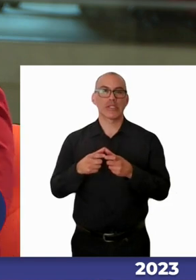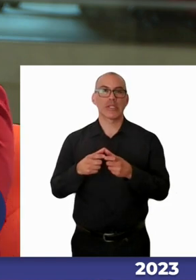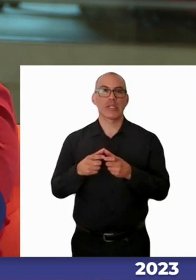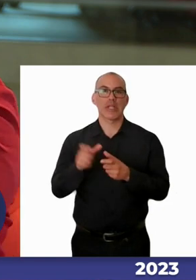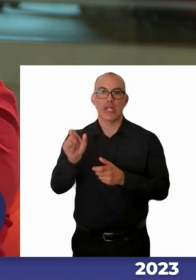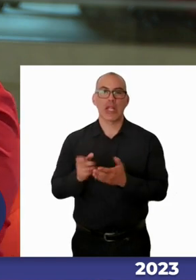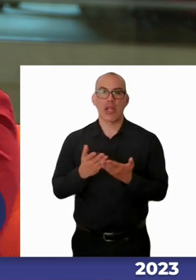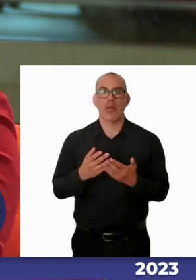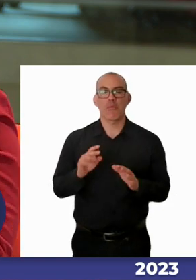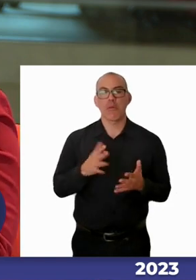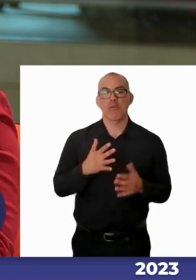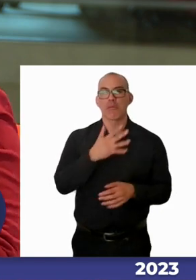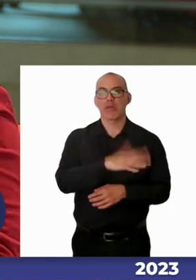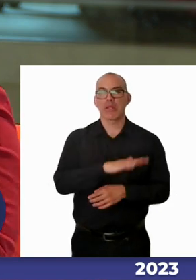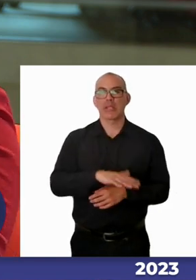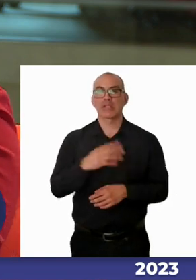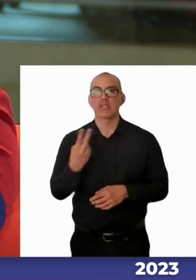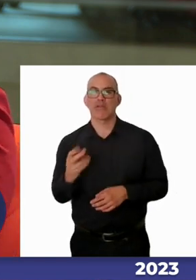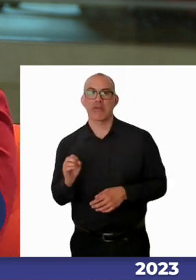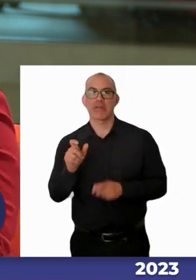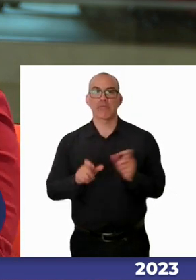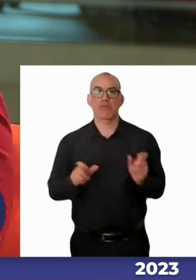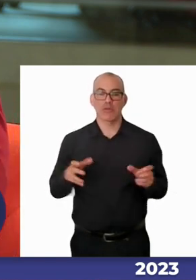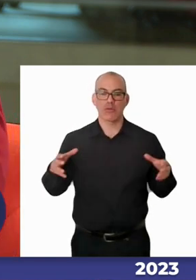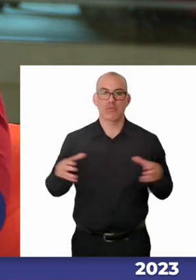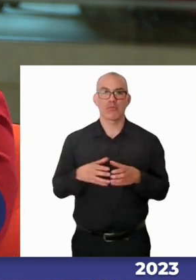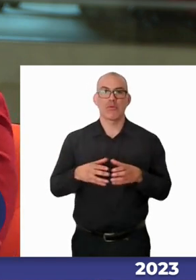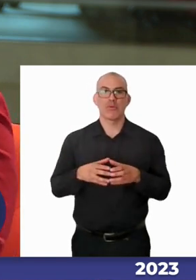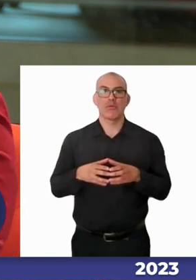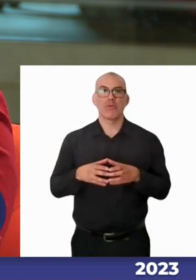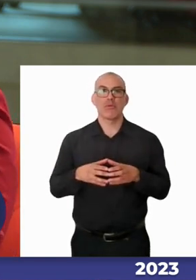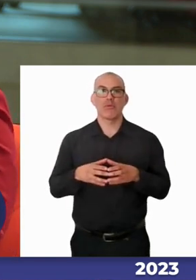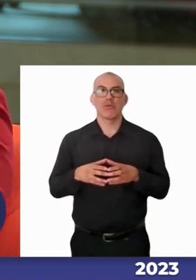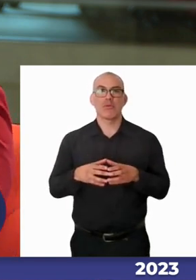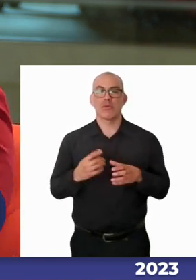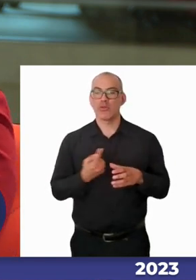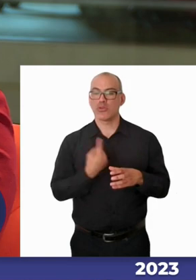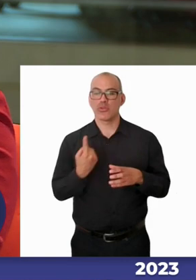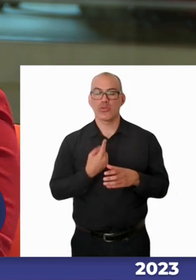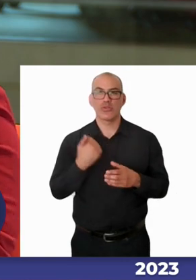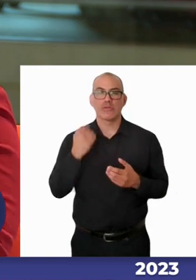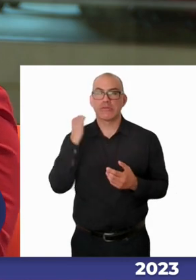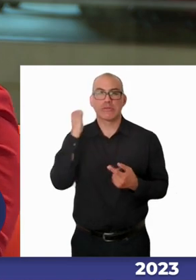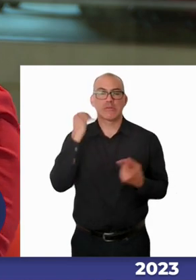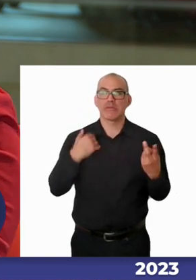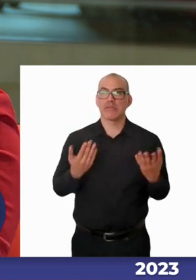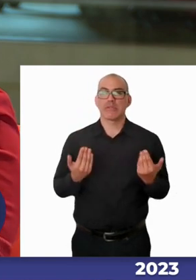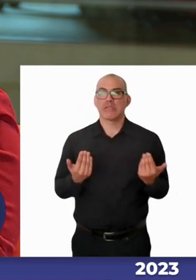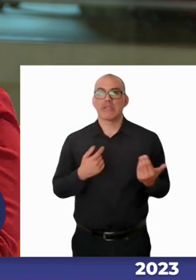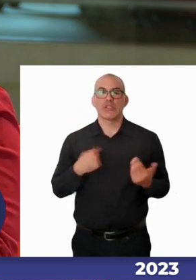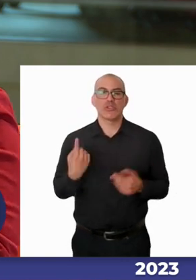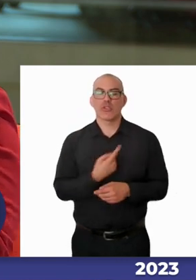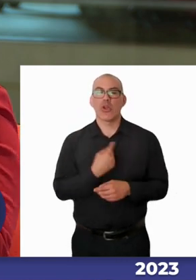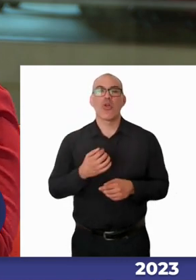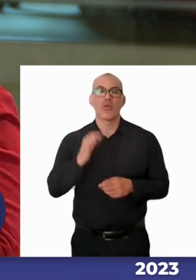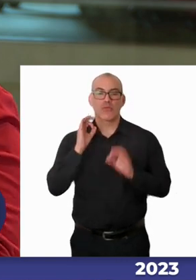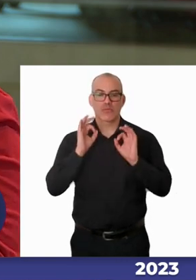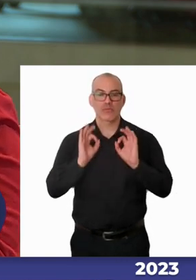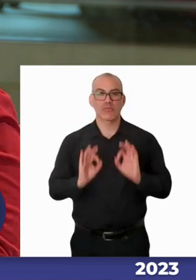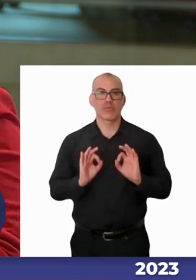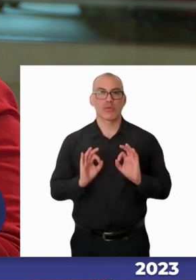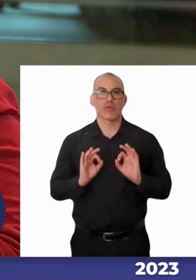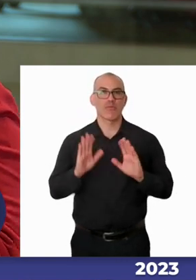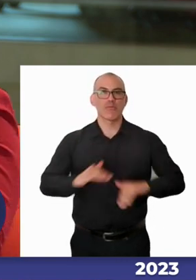todas con algún tipo de discapacidad ninguna sabiendo qué barrera necesita pero todas con una misma necesidad no podemos estar en la educación